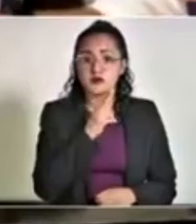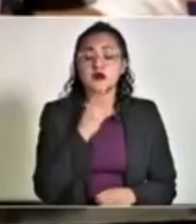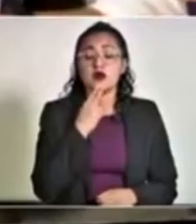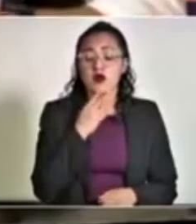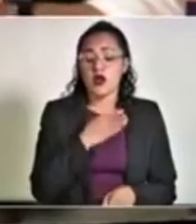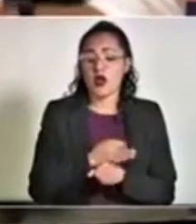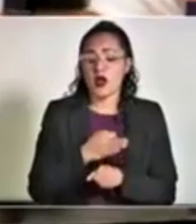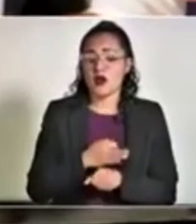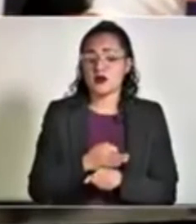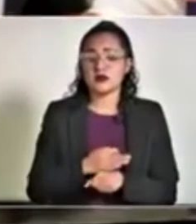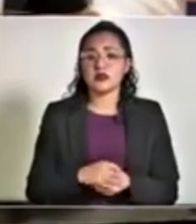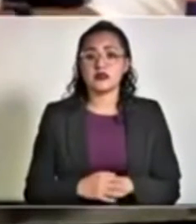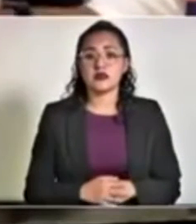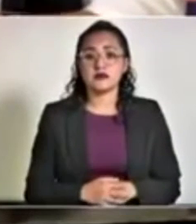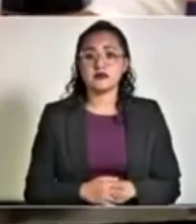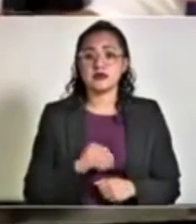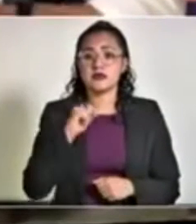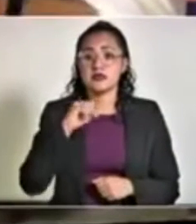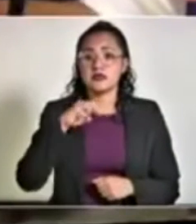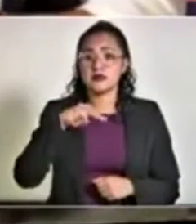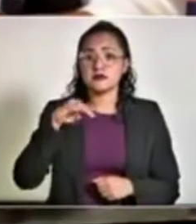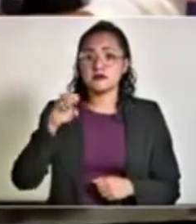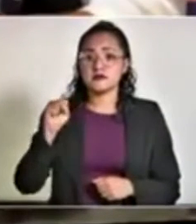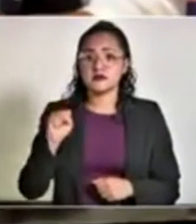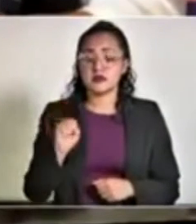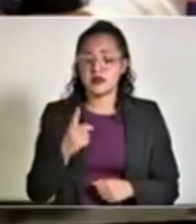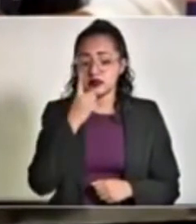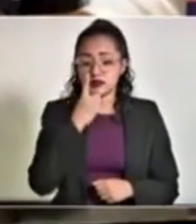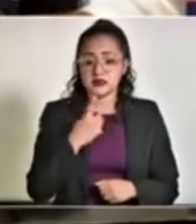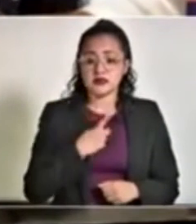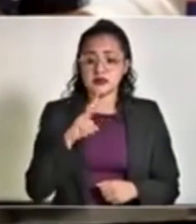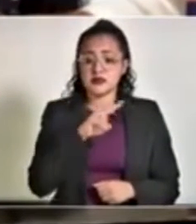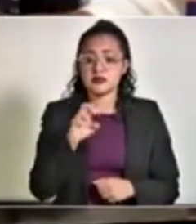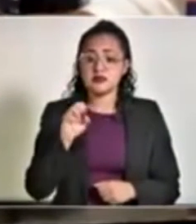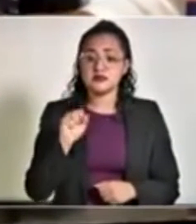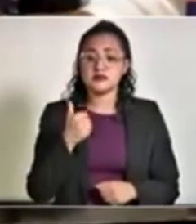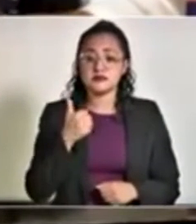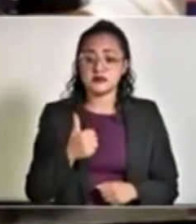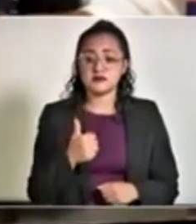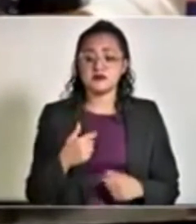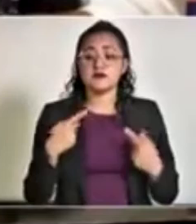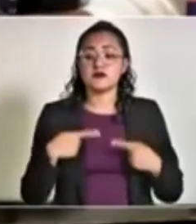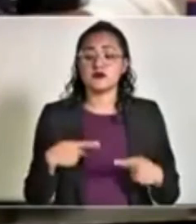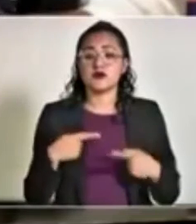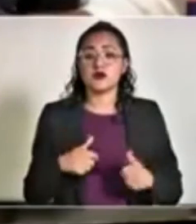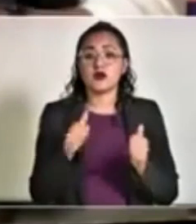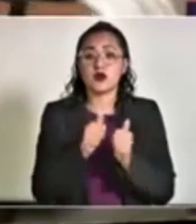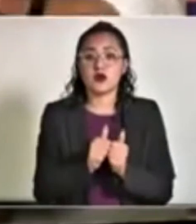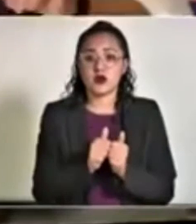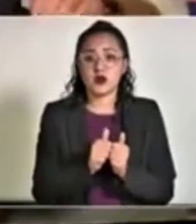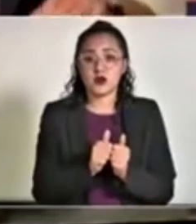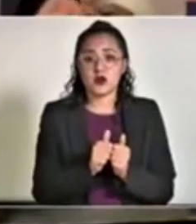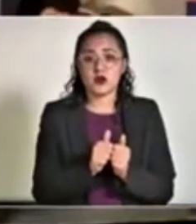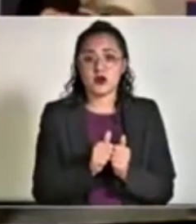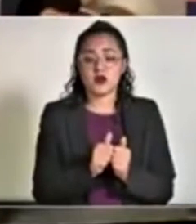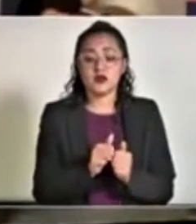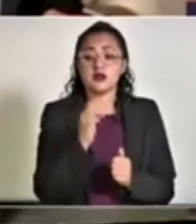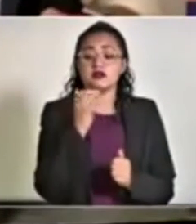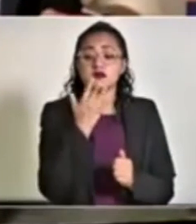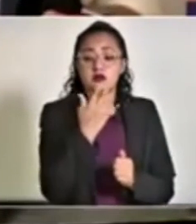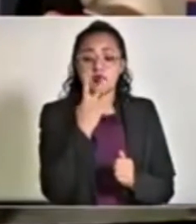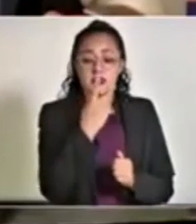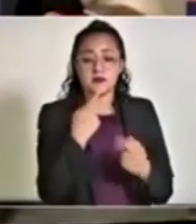El IMSS nos reporta 266 pacientes con 52 ventiladores